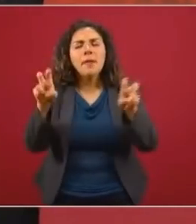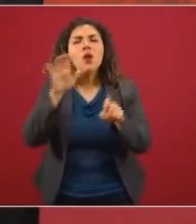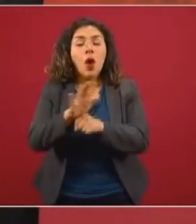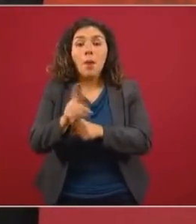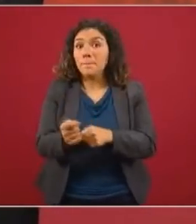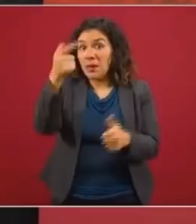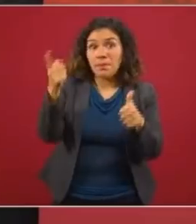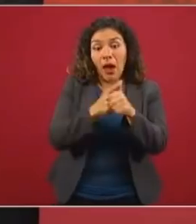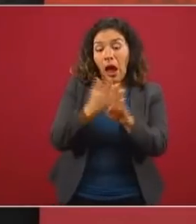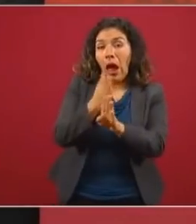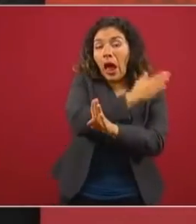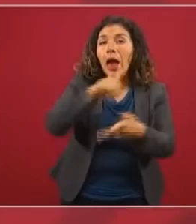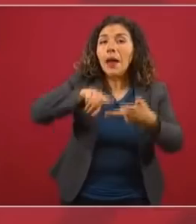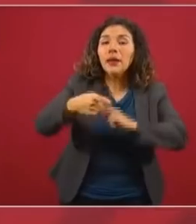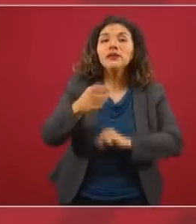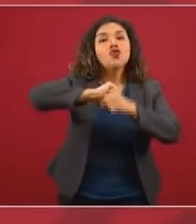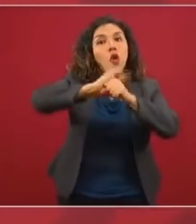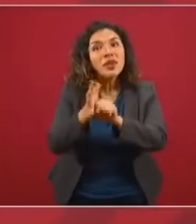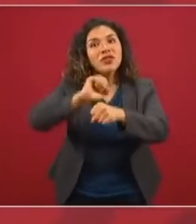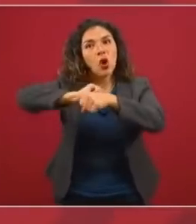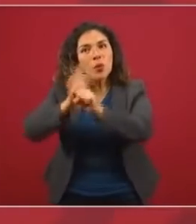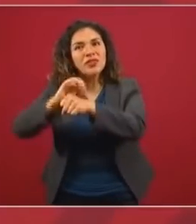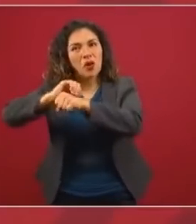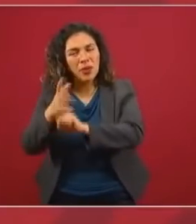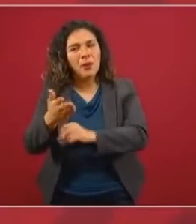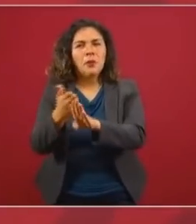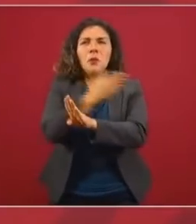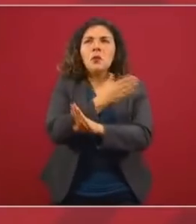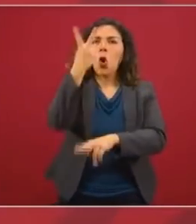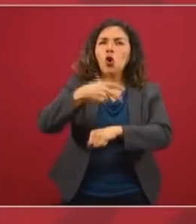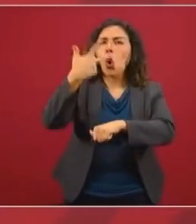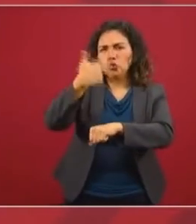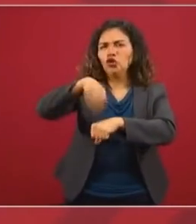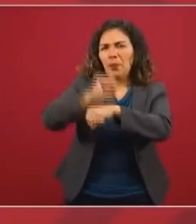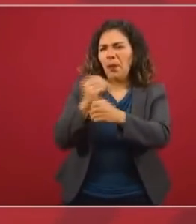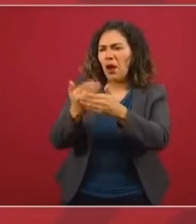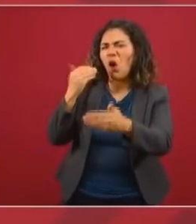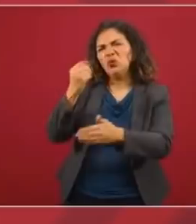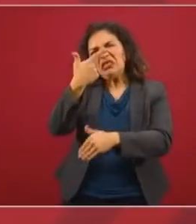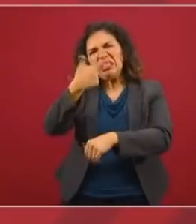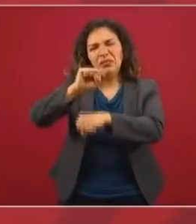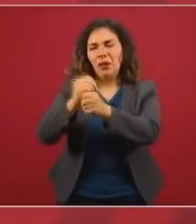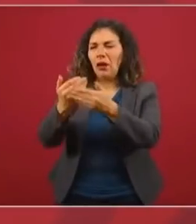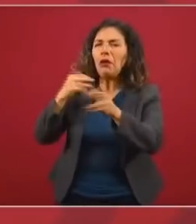COVID, cuando empezamos a sesionar semanalmente, hace más de ocho semanas o siete semanas,